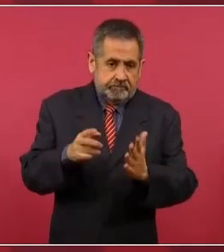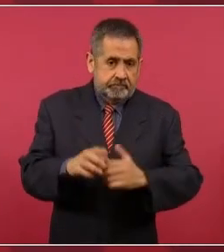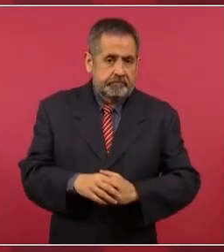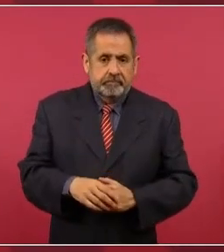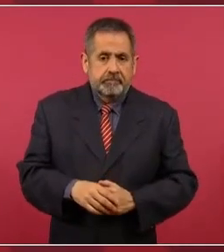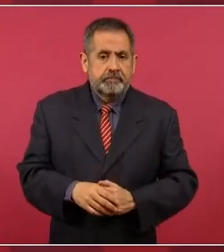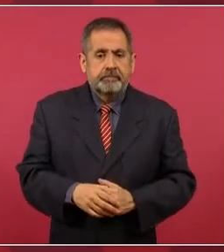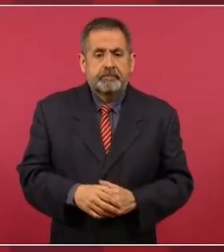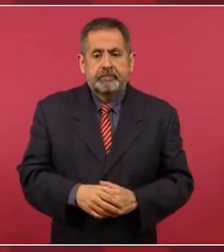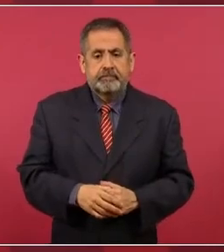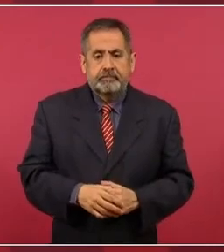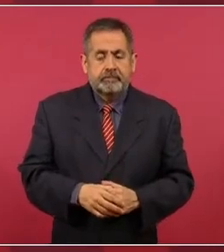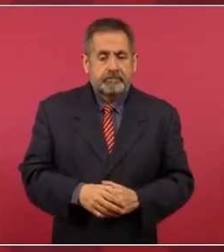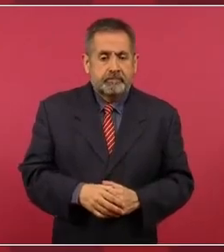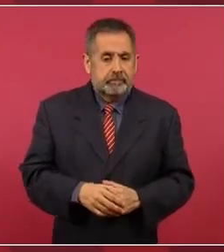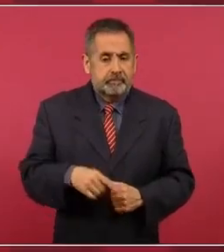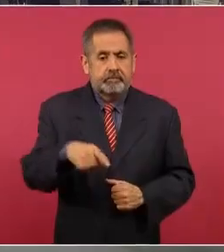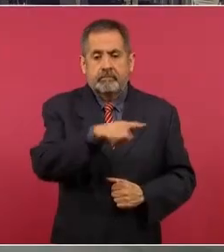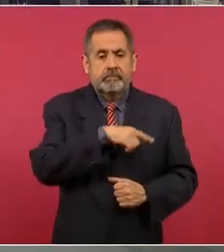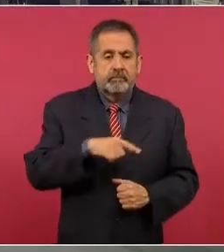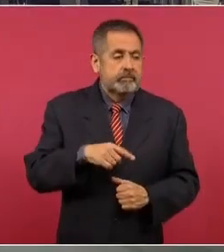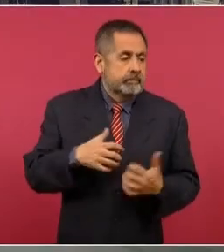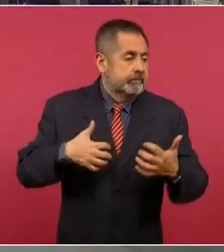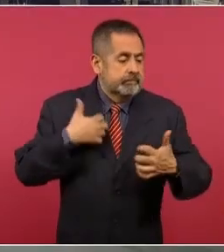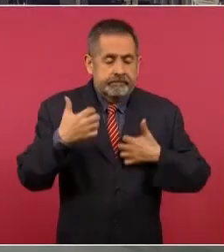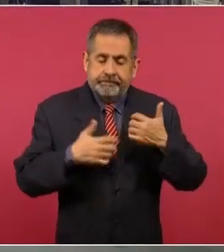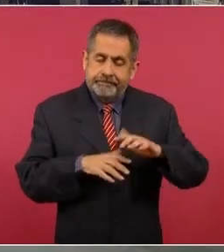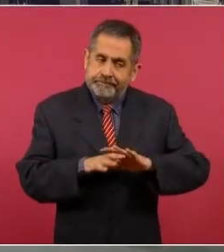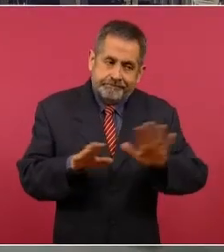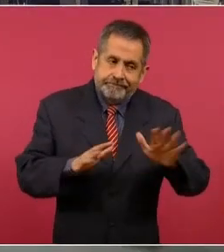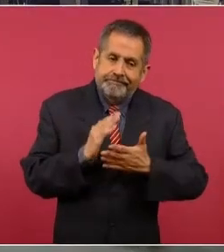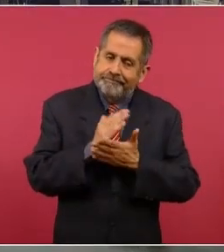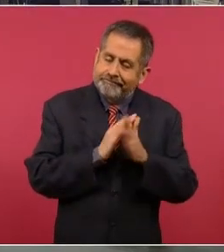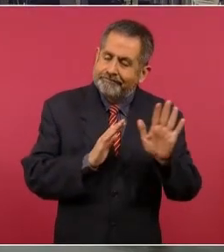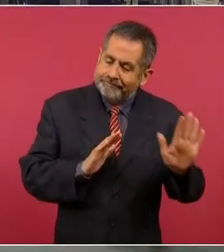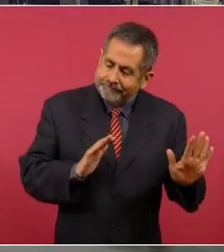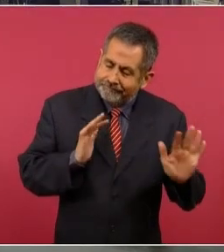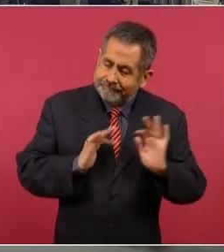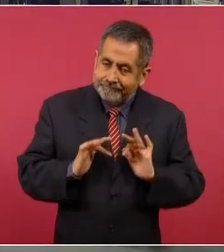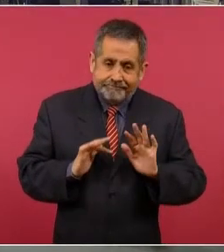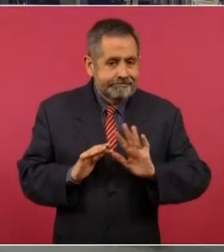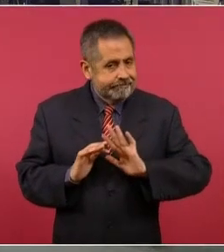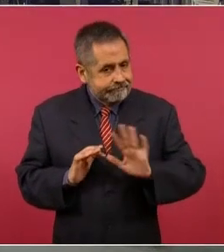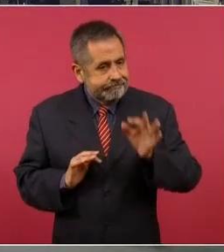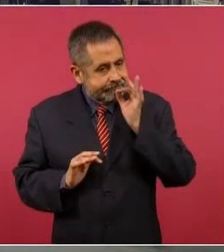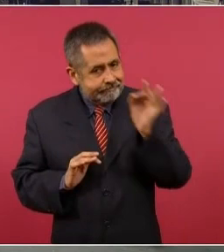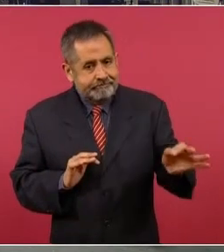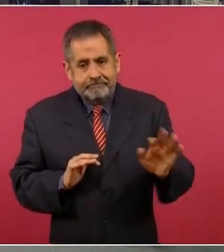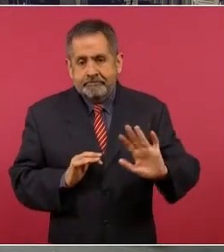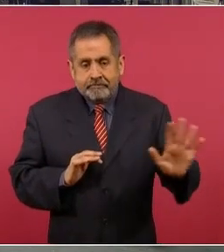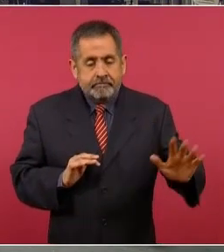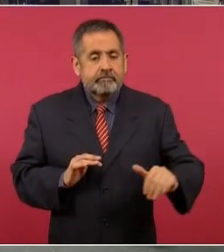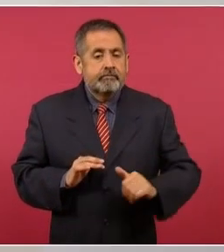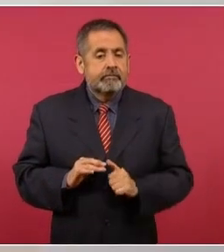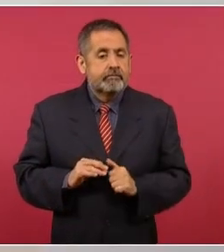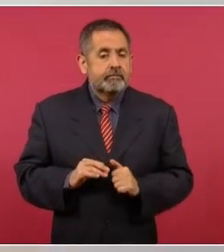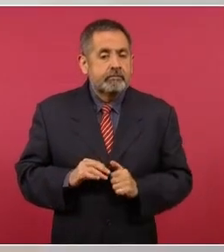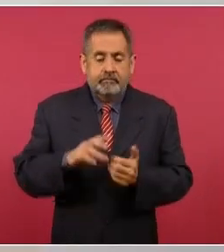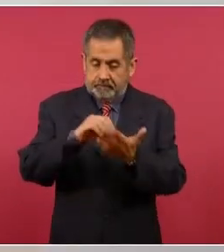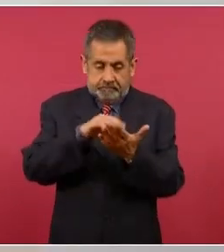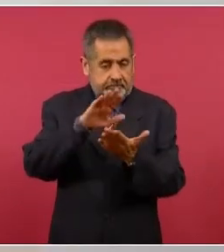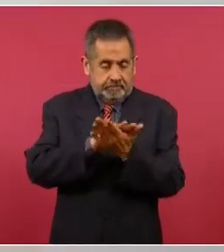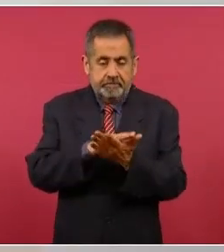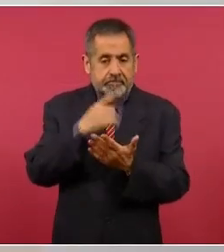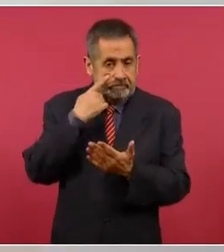Porque ya no debe de dar coraje, ya nada más que quede